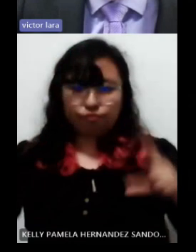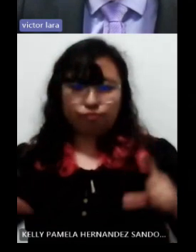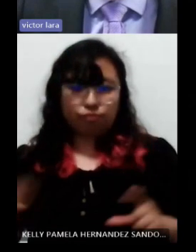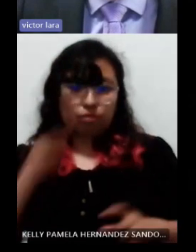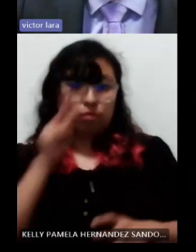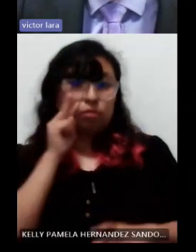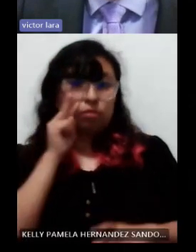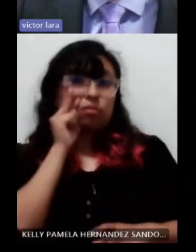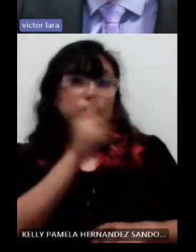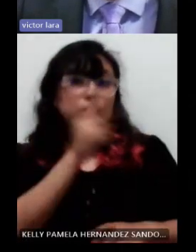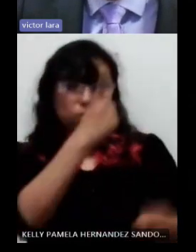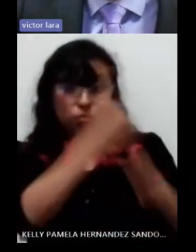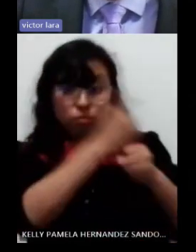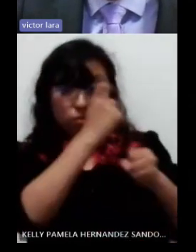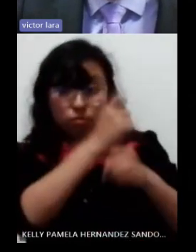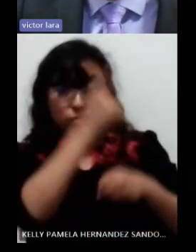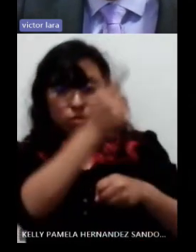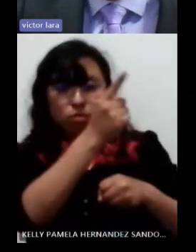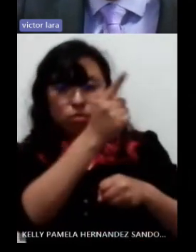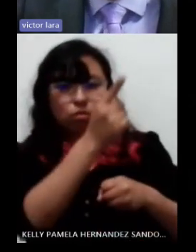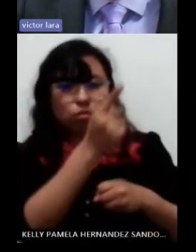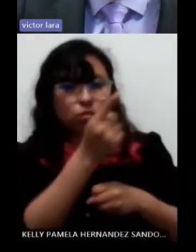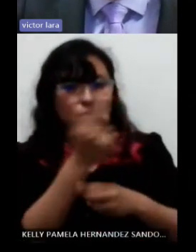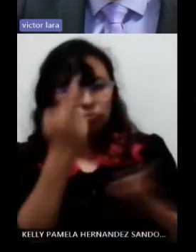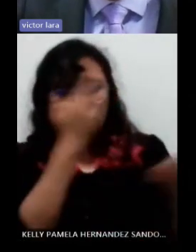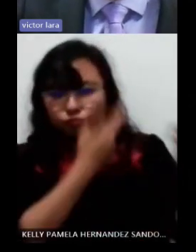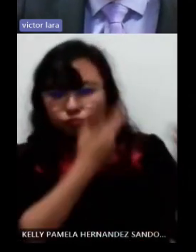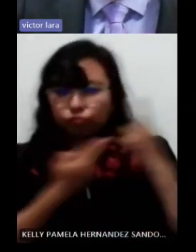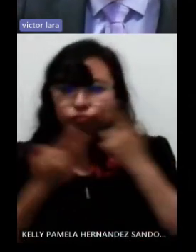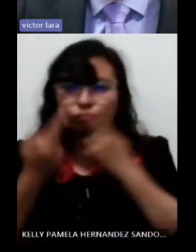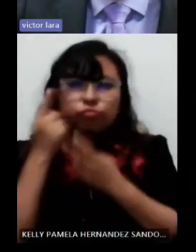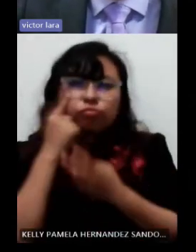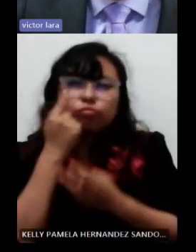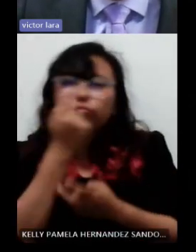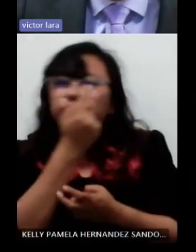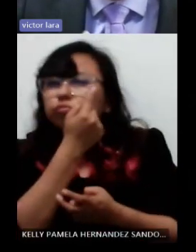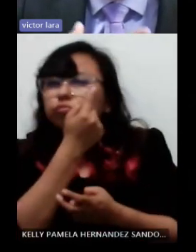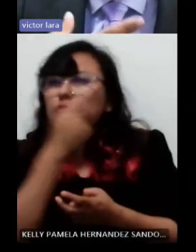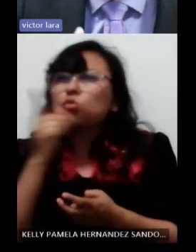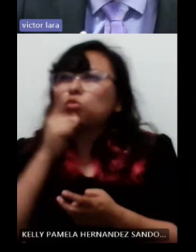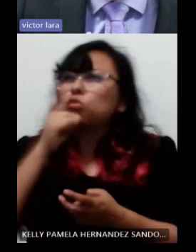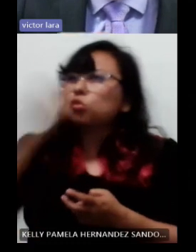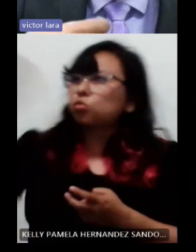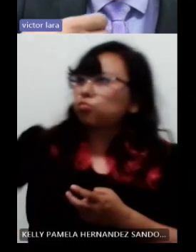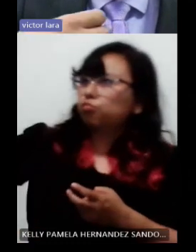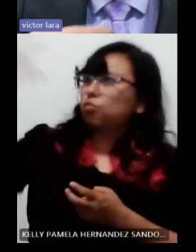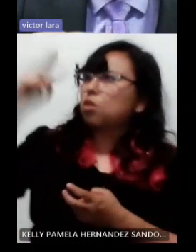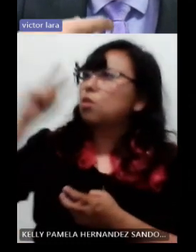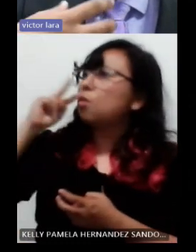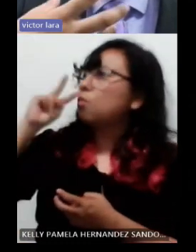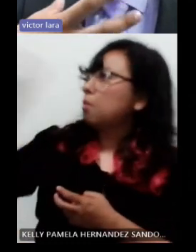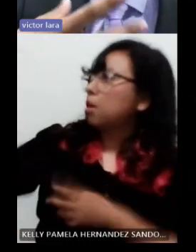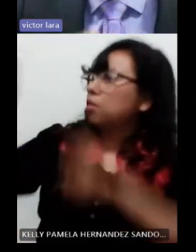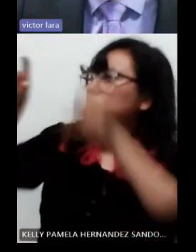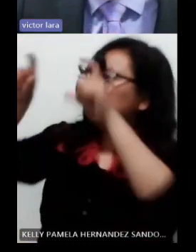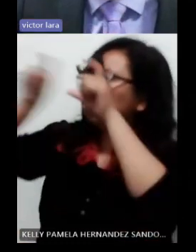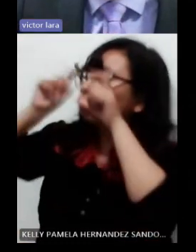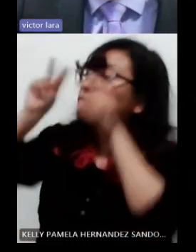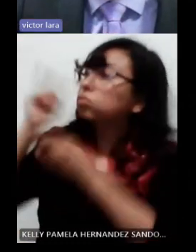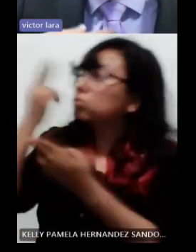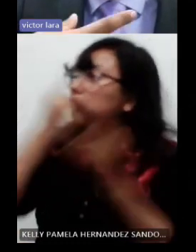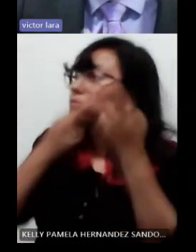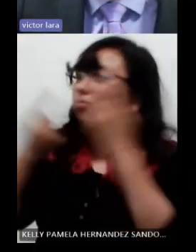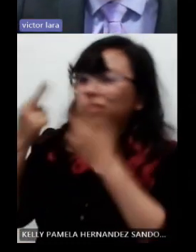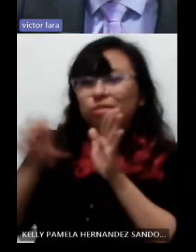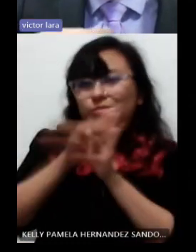uno, justamente un estudio de refracción, lo que básicamente todos lo conocemos como un examen visual que es el que se realiza